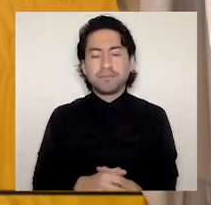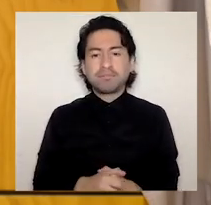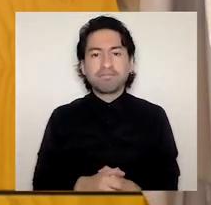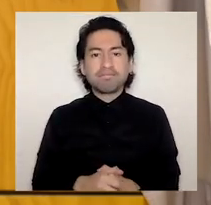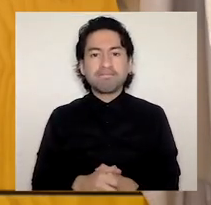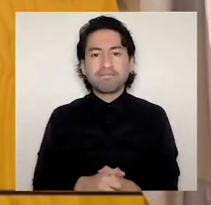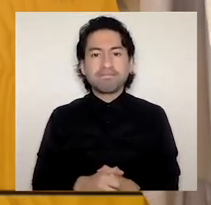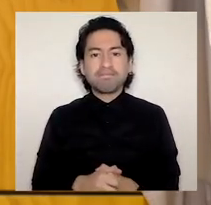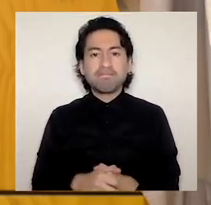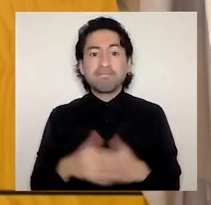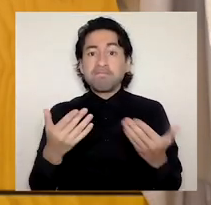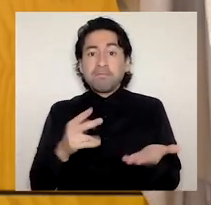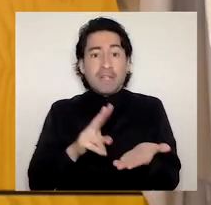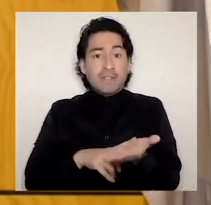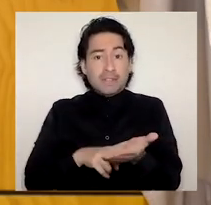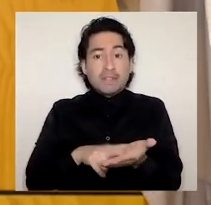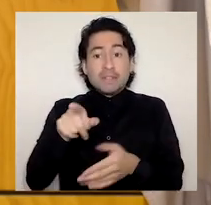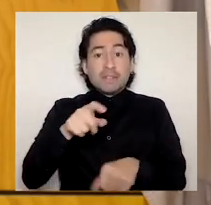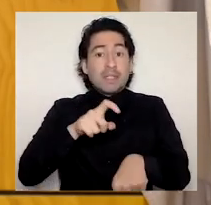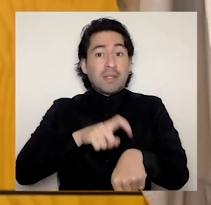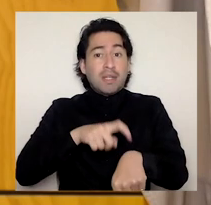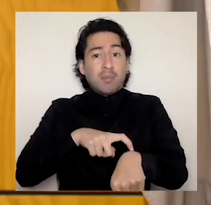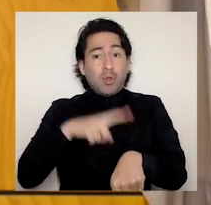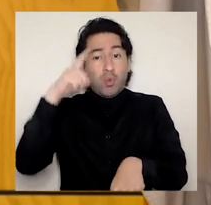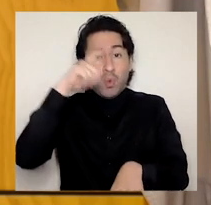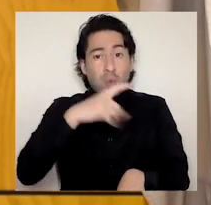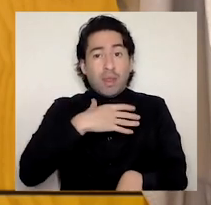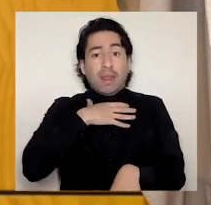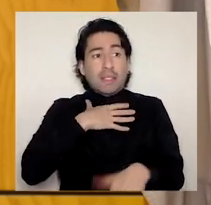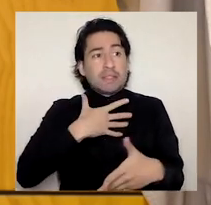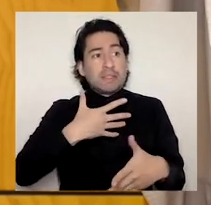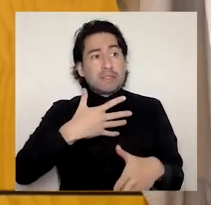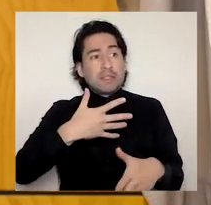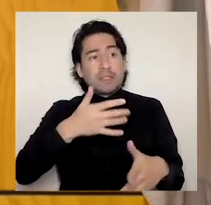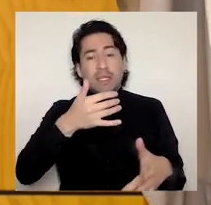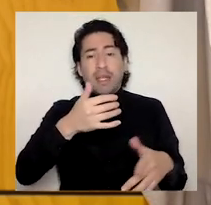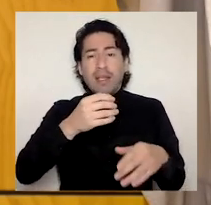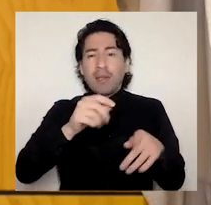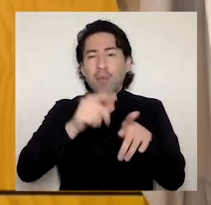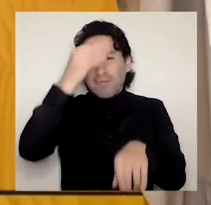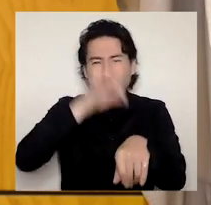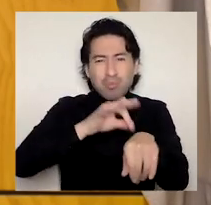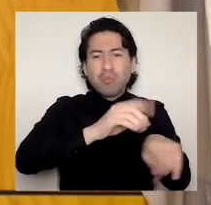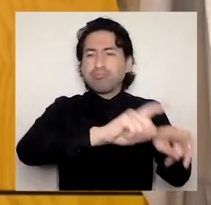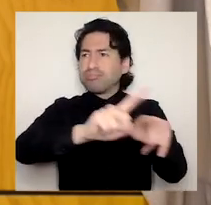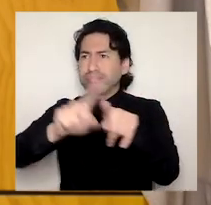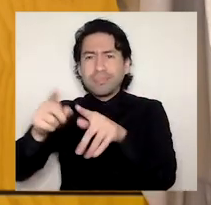Lo cierto es que los tiempos de crisis, junto al desconcierto y la incertidumbre que les caracteriza,